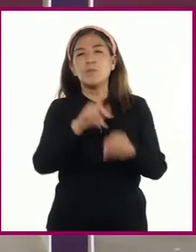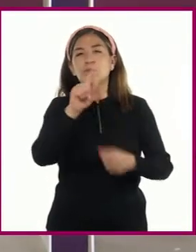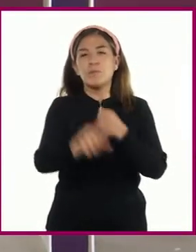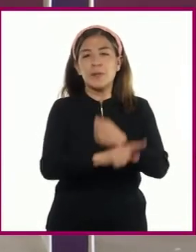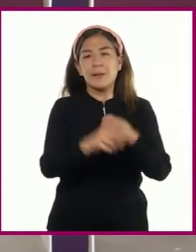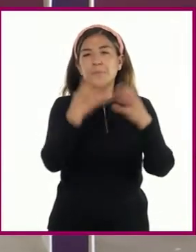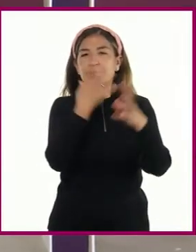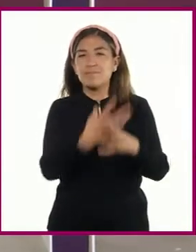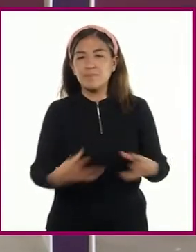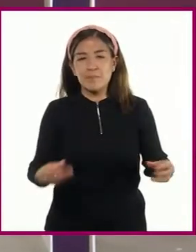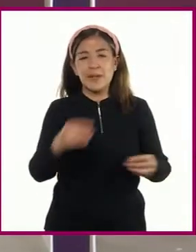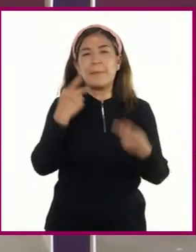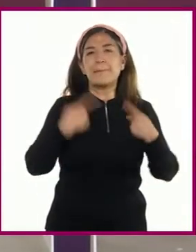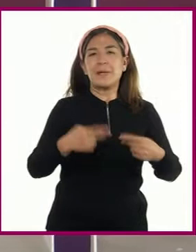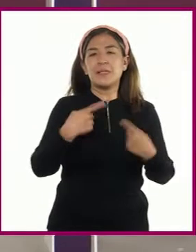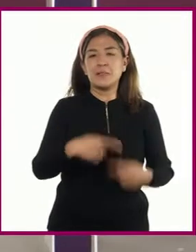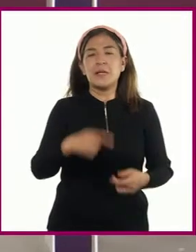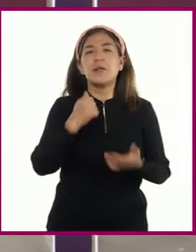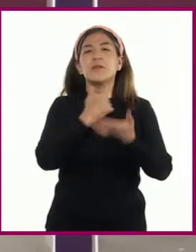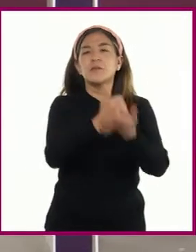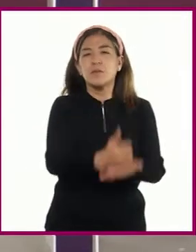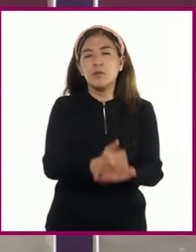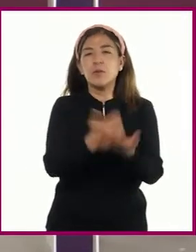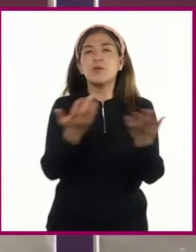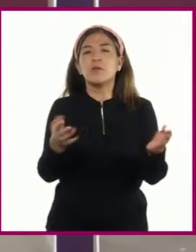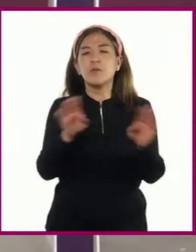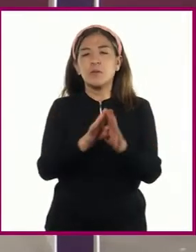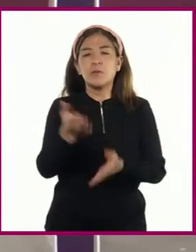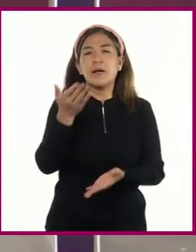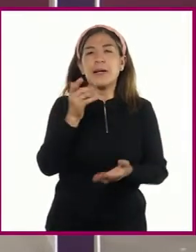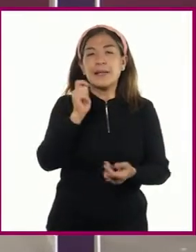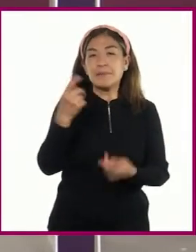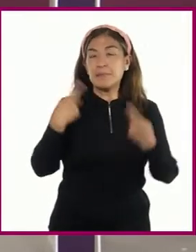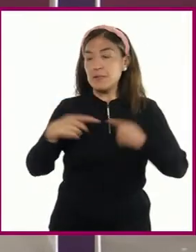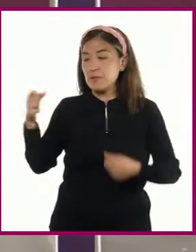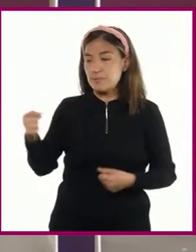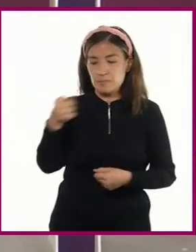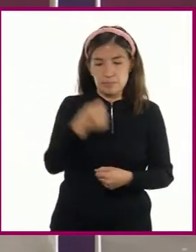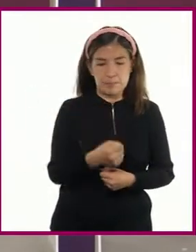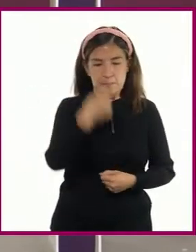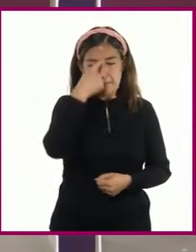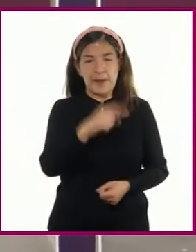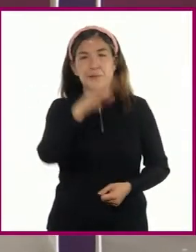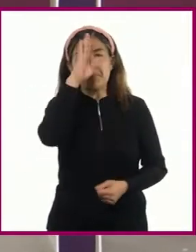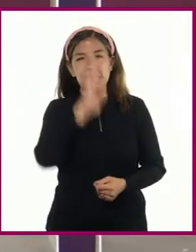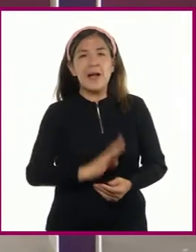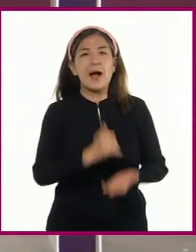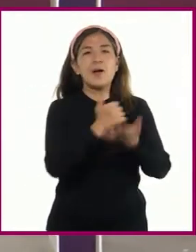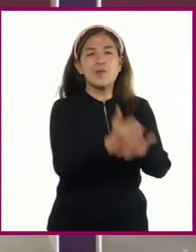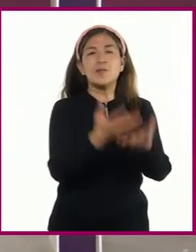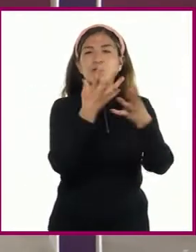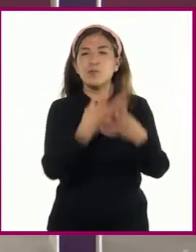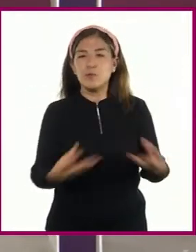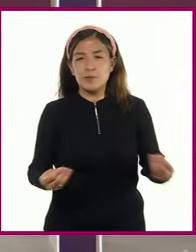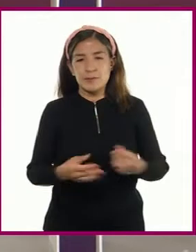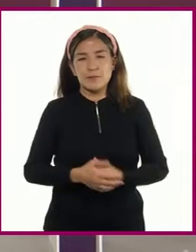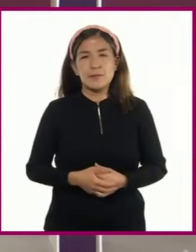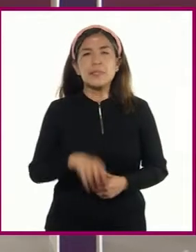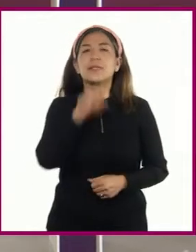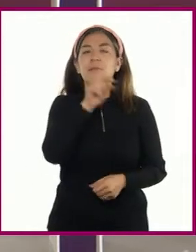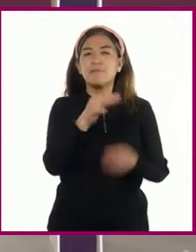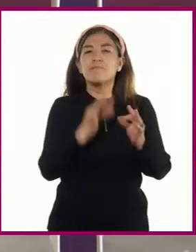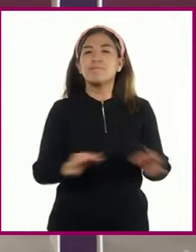analizarán situaciones de conflicto entre personas en las que la mediación permite una solución. Es importante que